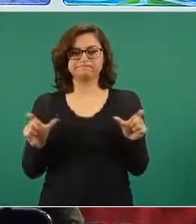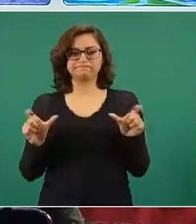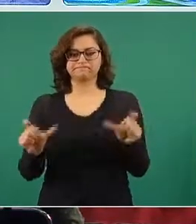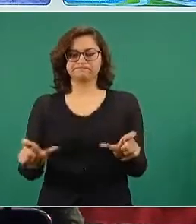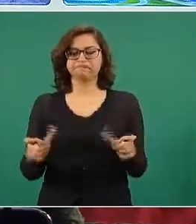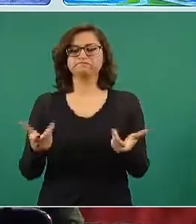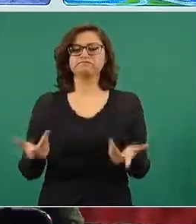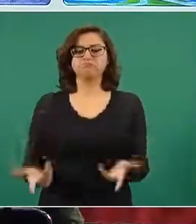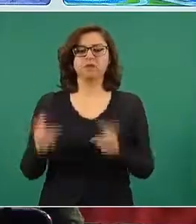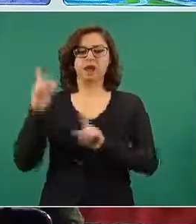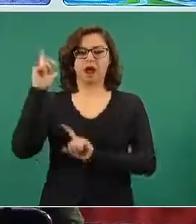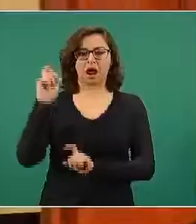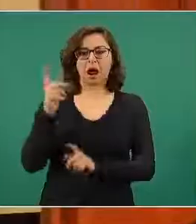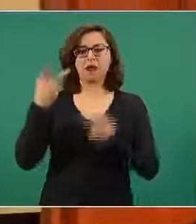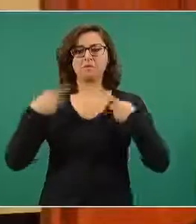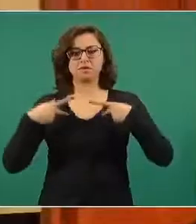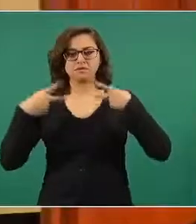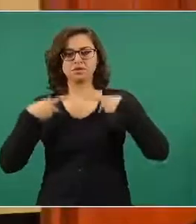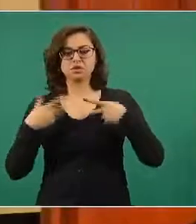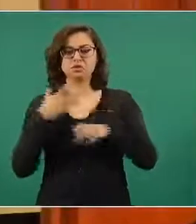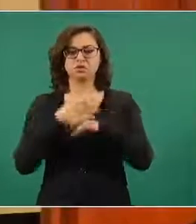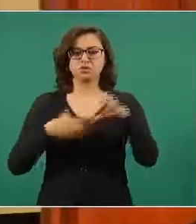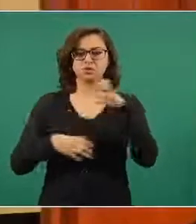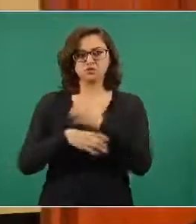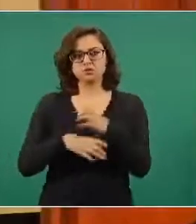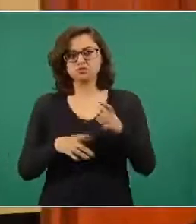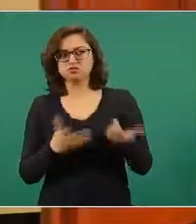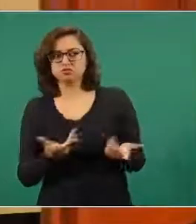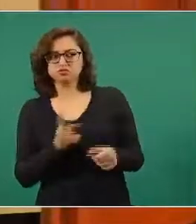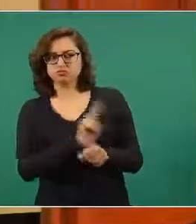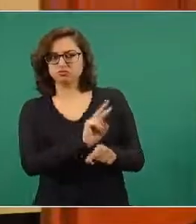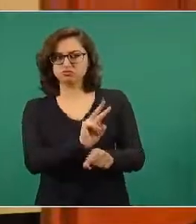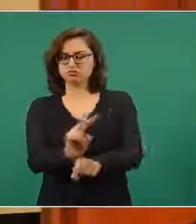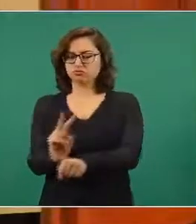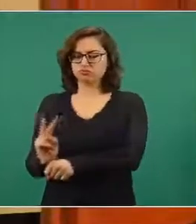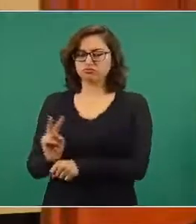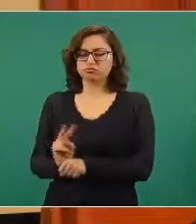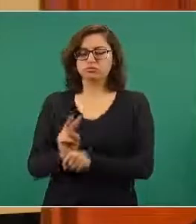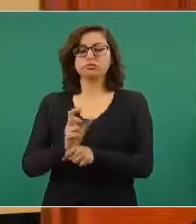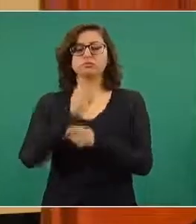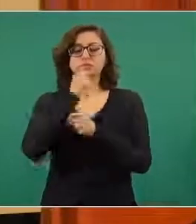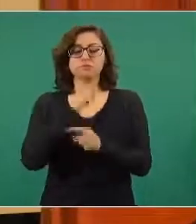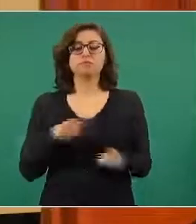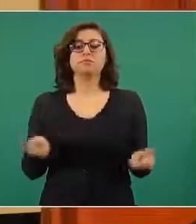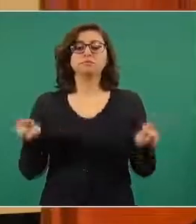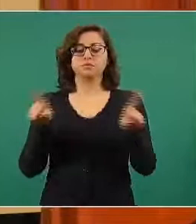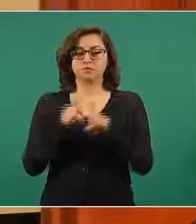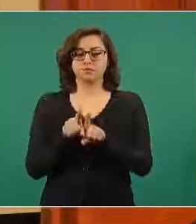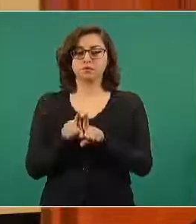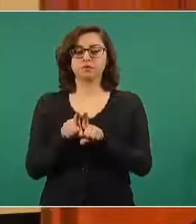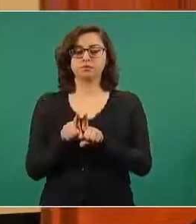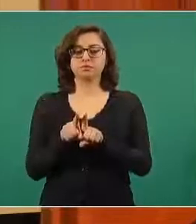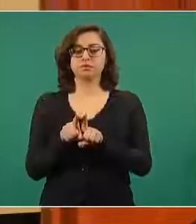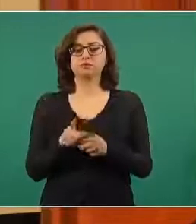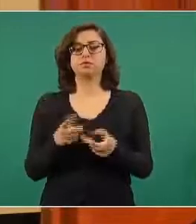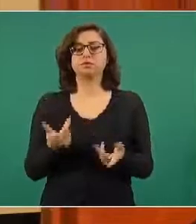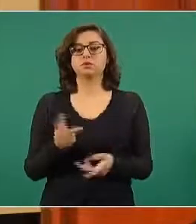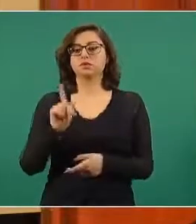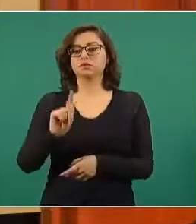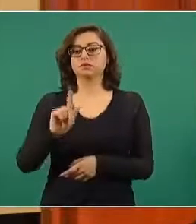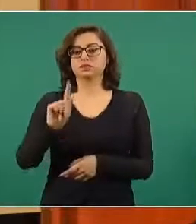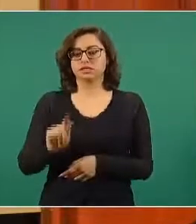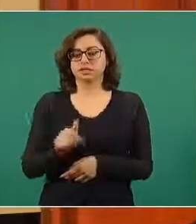combatir el tráfico de armas, personas y mercancías. En el ejercicio de presencia tuvimos 76